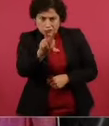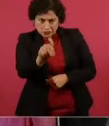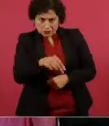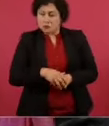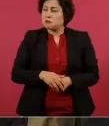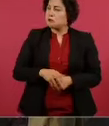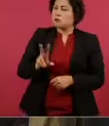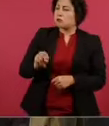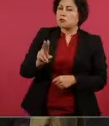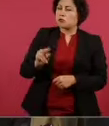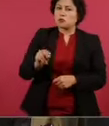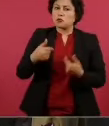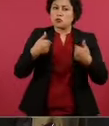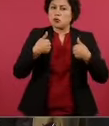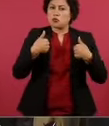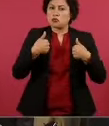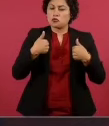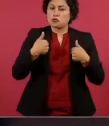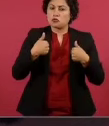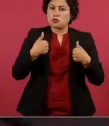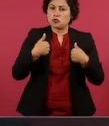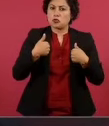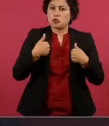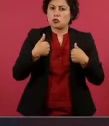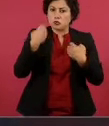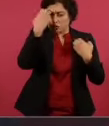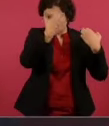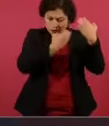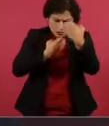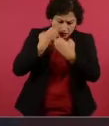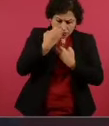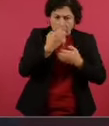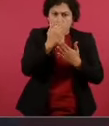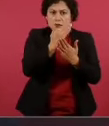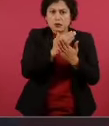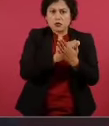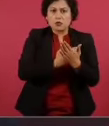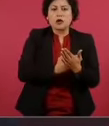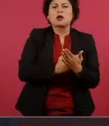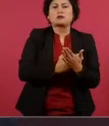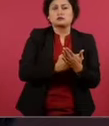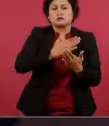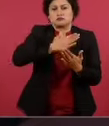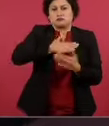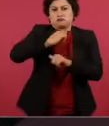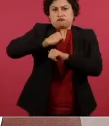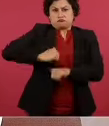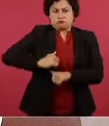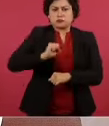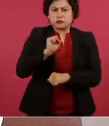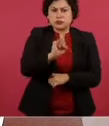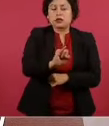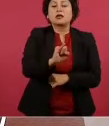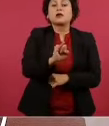directamente. Yo estoy analizando y conduciendo todo, porque lo que me importa